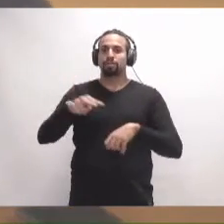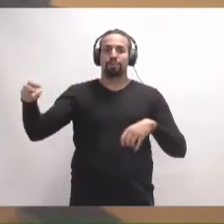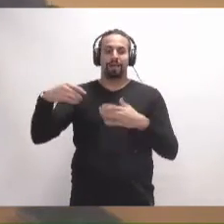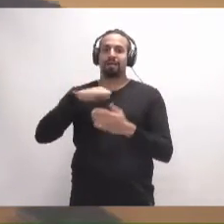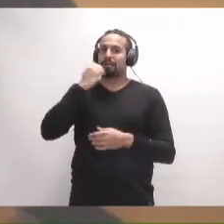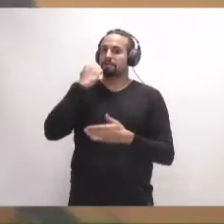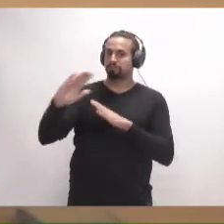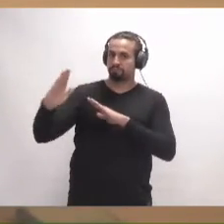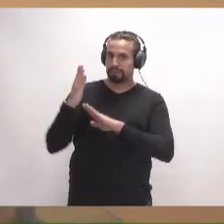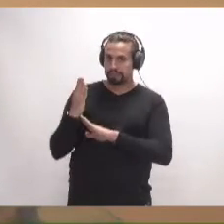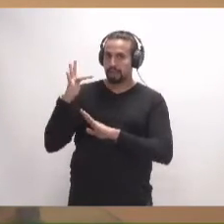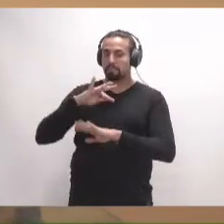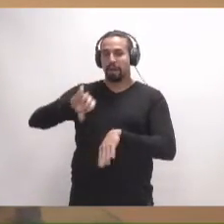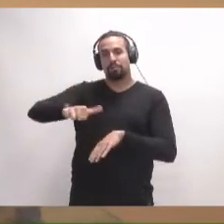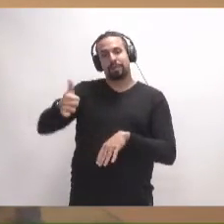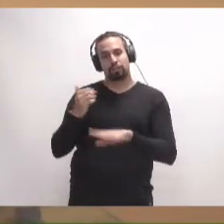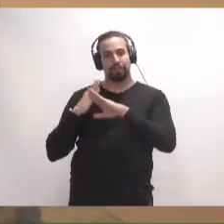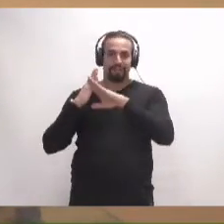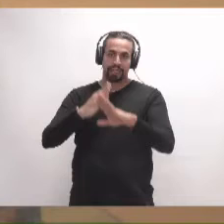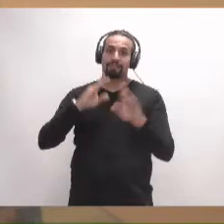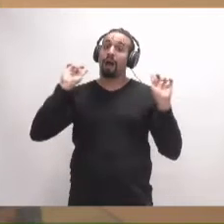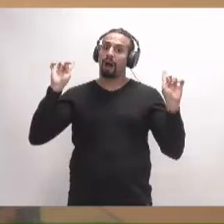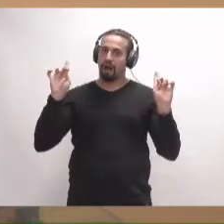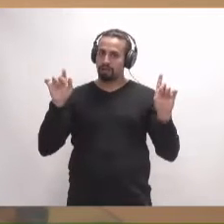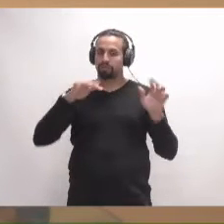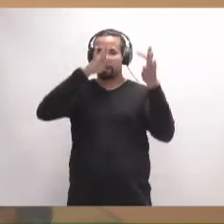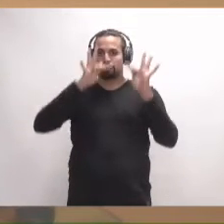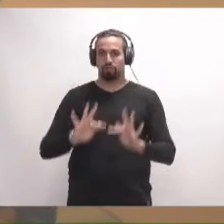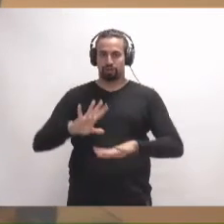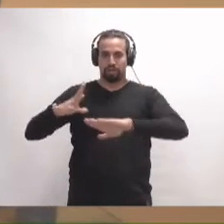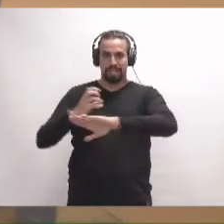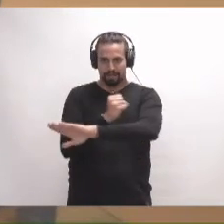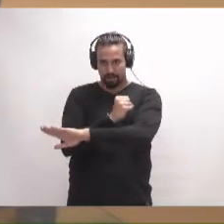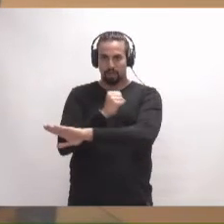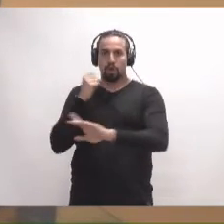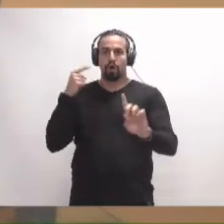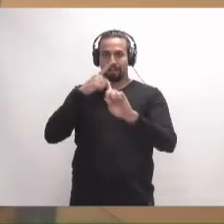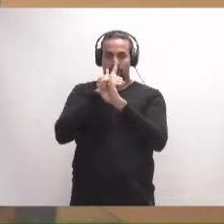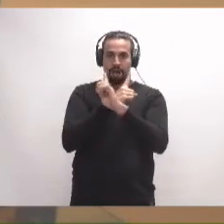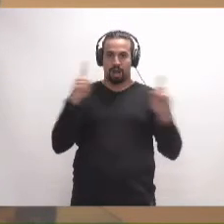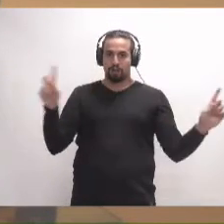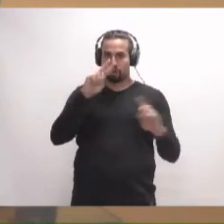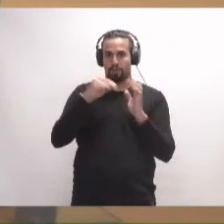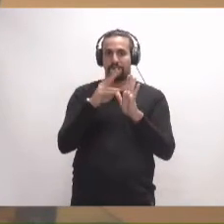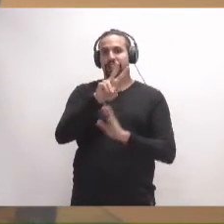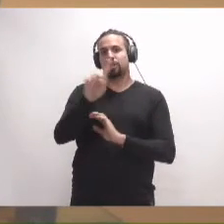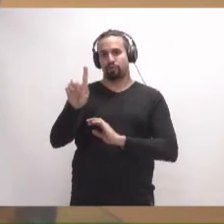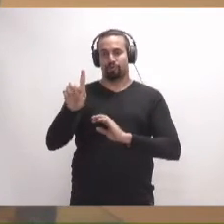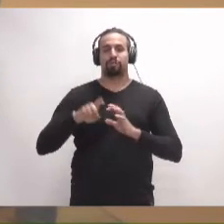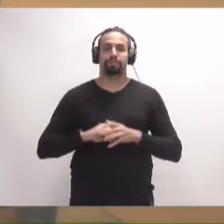presentadas y la aprobación definitiva, en su caso, del presupuesto del Cabildo para el año 21. Bueno,